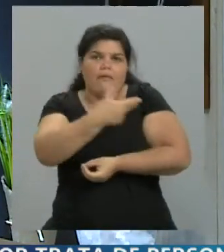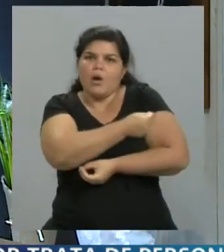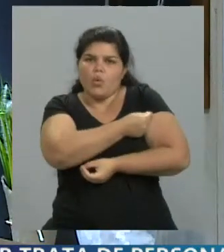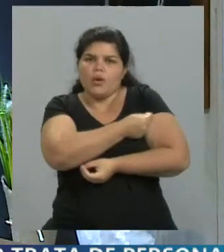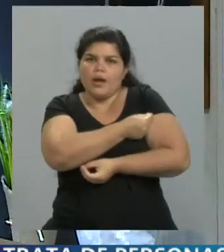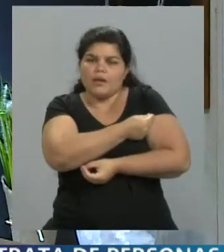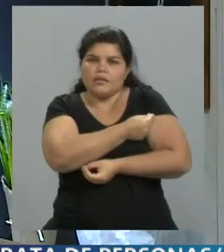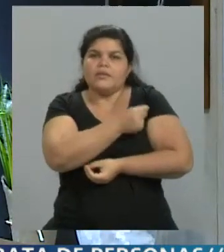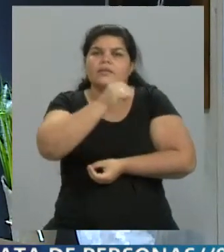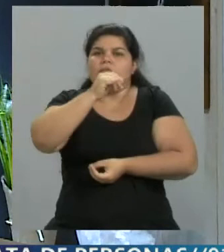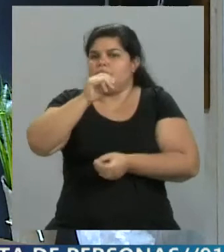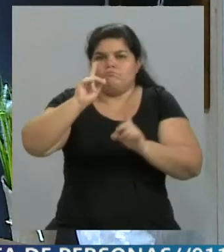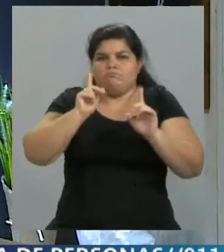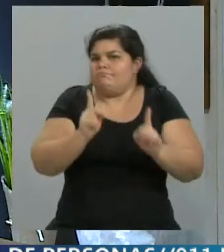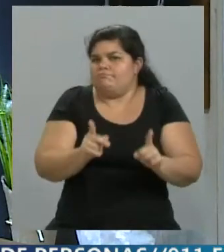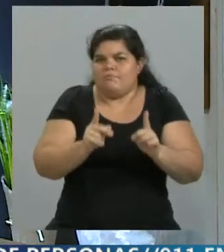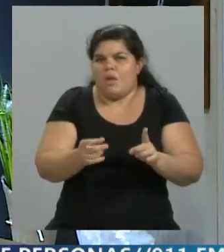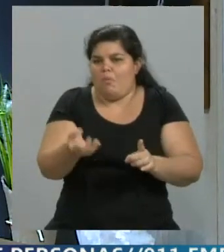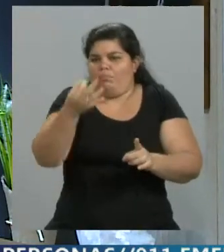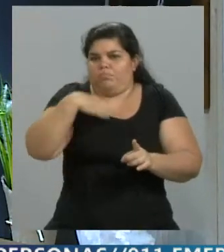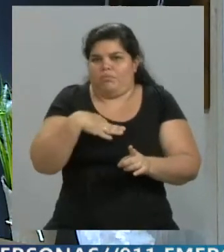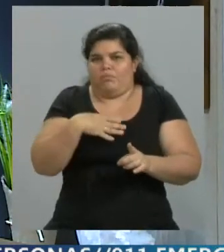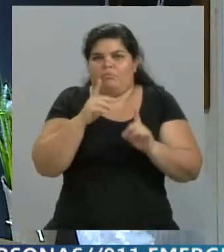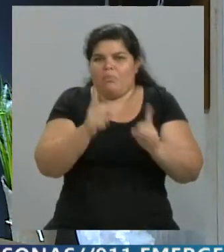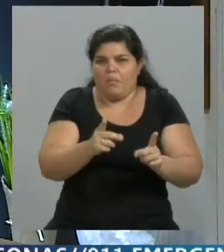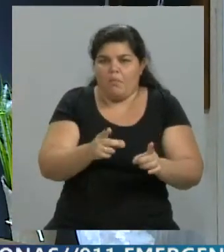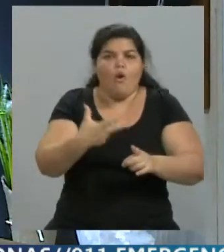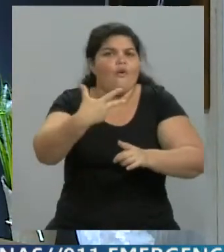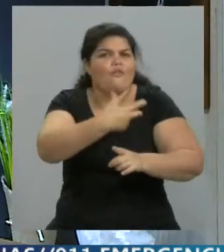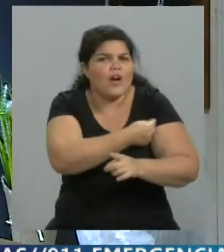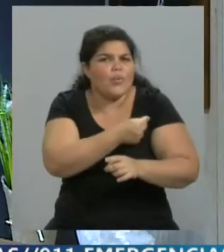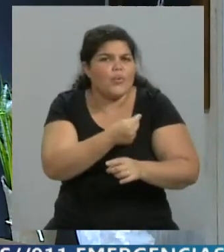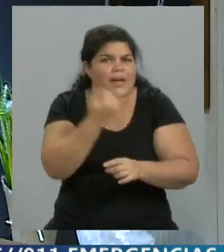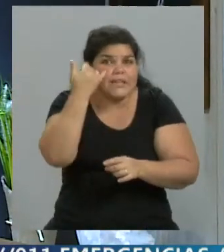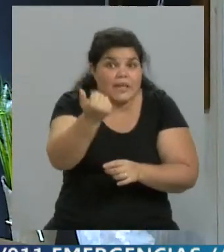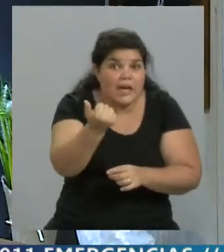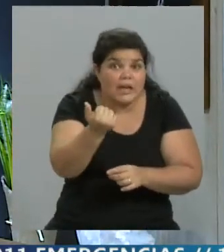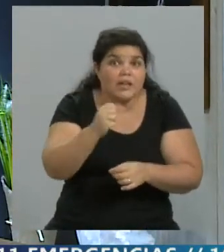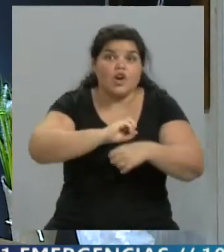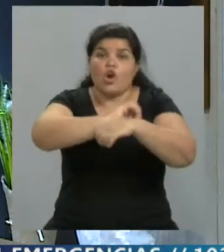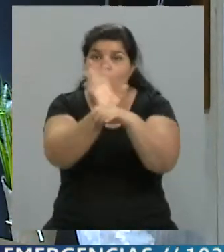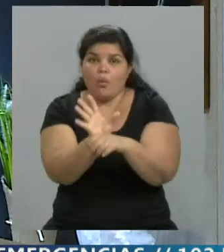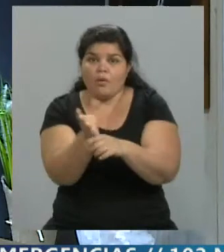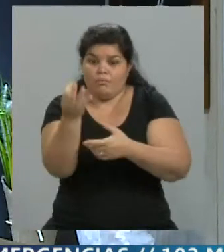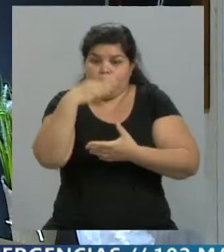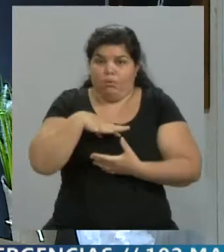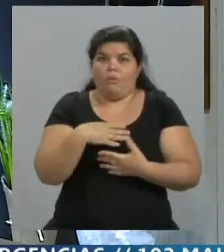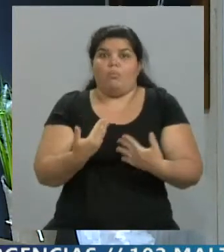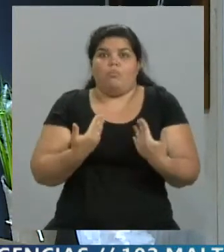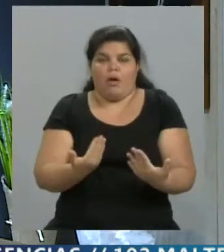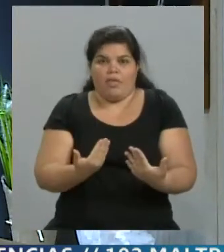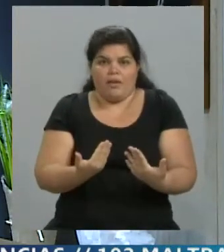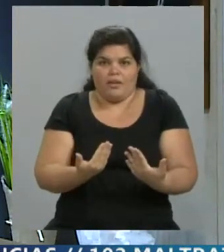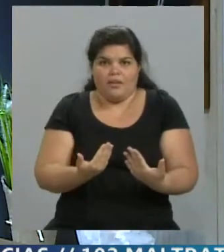exceptúa de contagiarte, ojo, y estar vacunado tampoco es que no vas a tener más COVID-19, porque he escuchado muchos